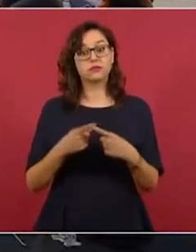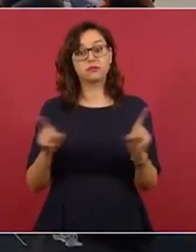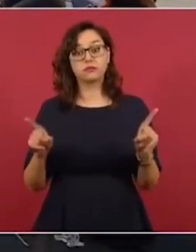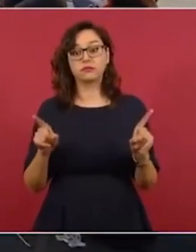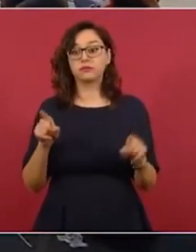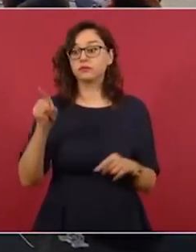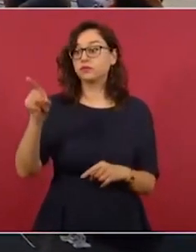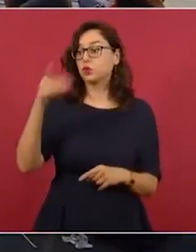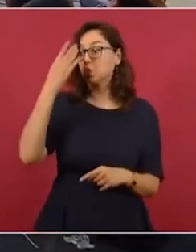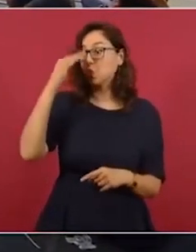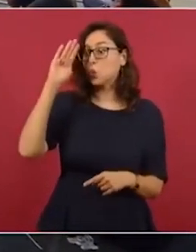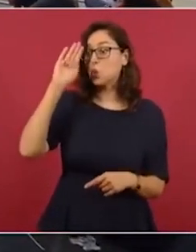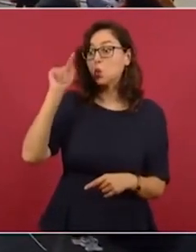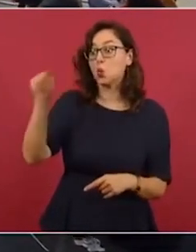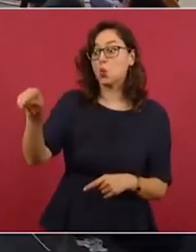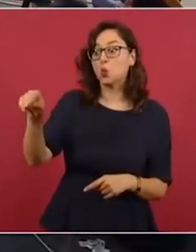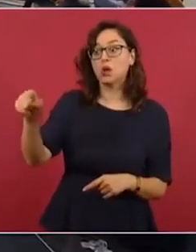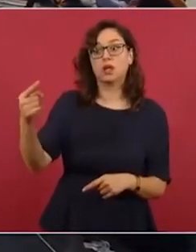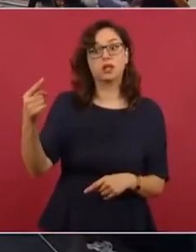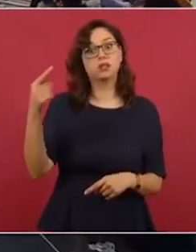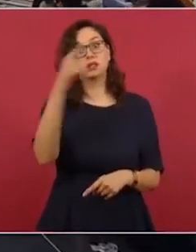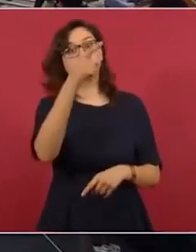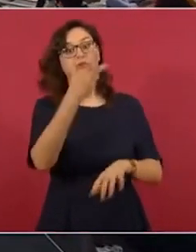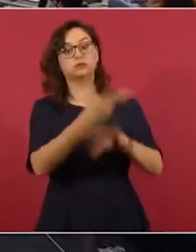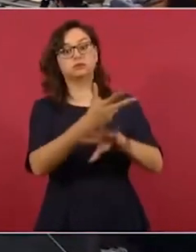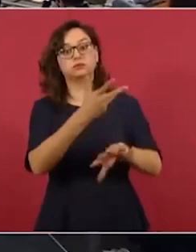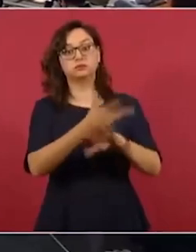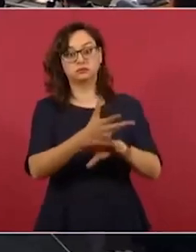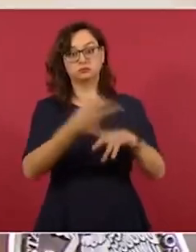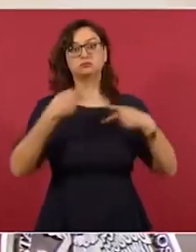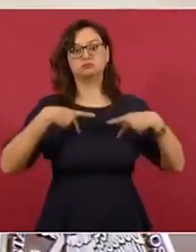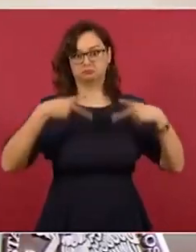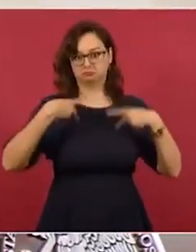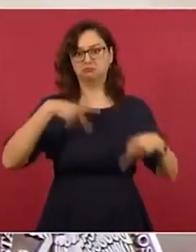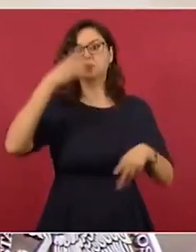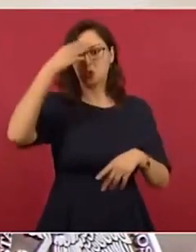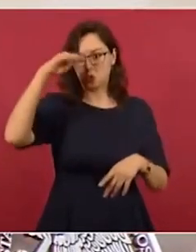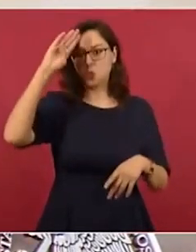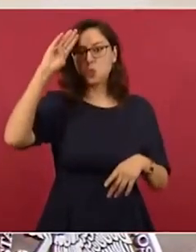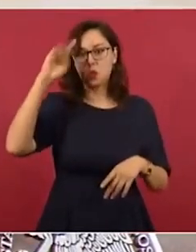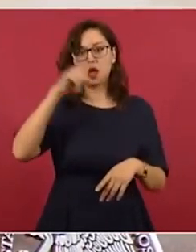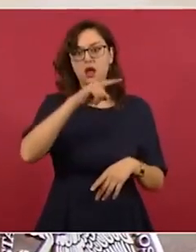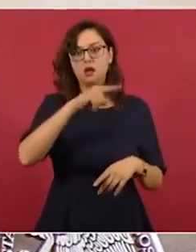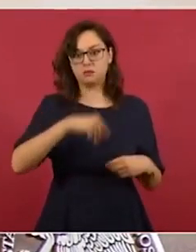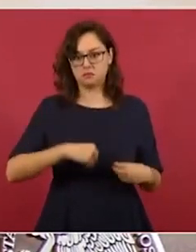porque hay una ley que prohíbe